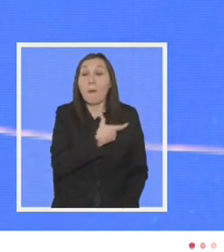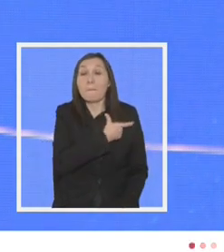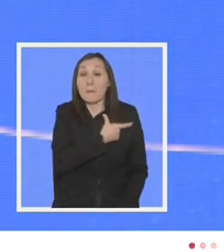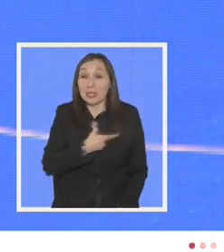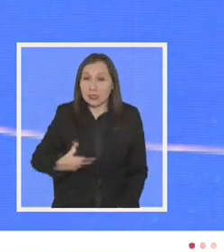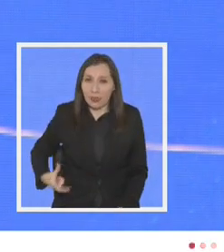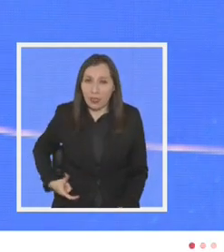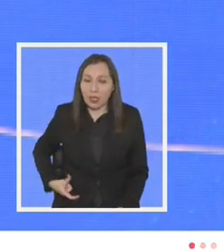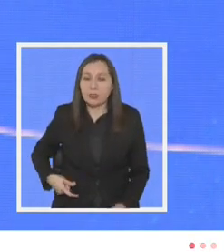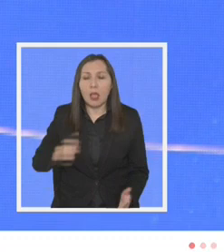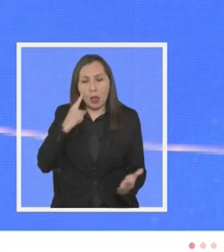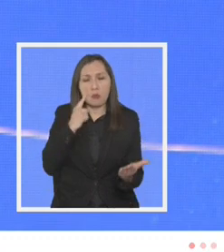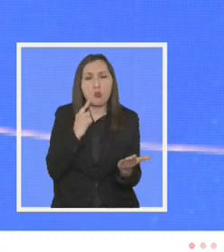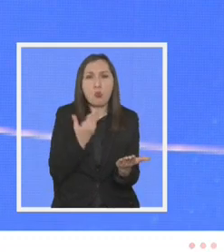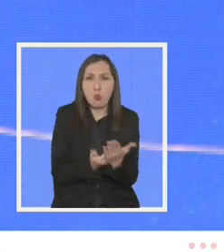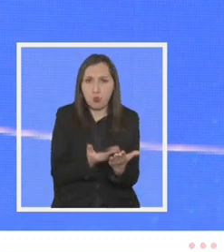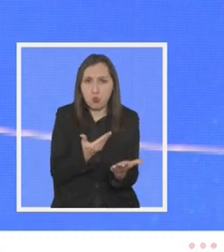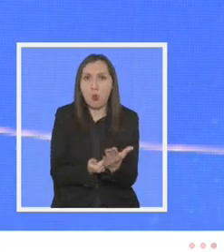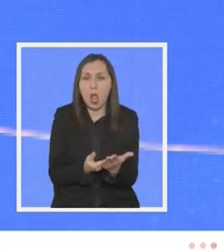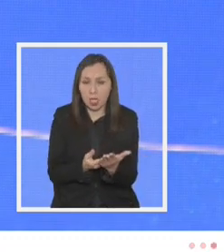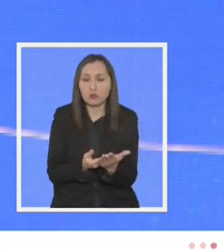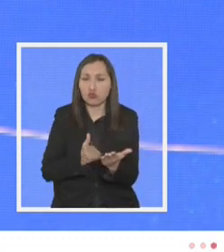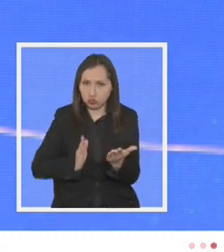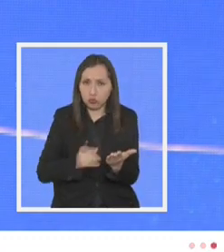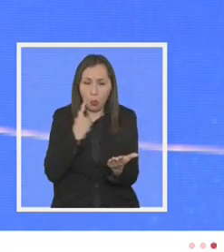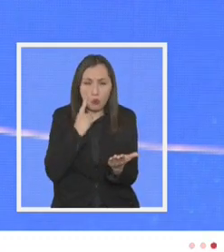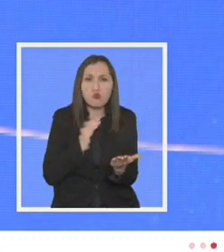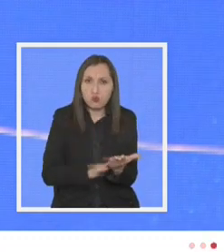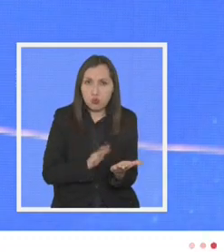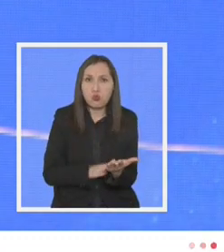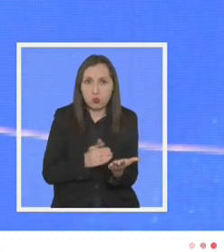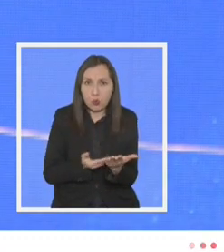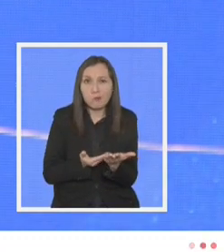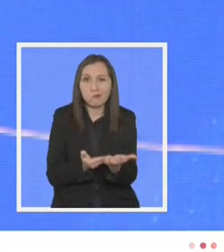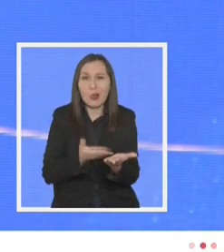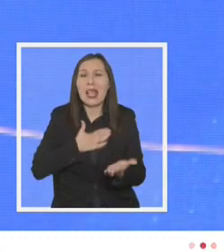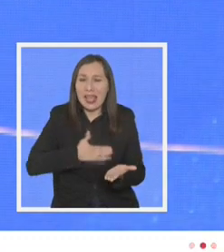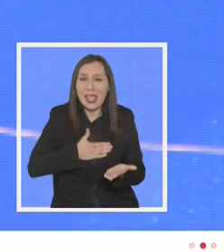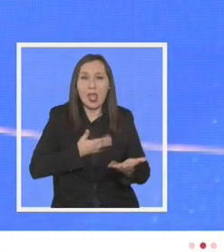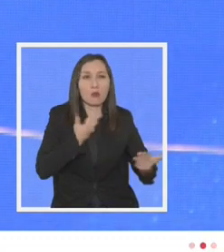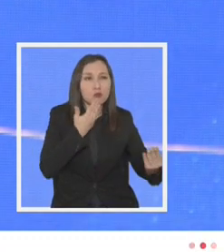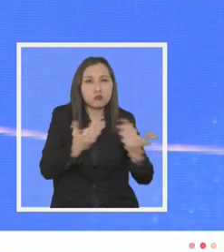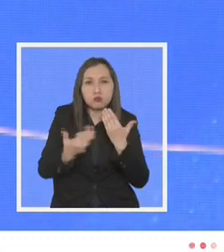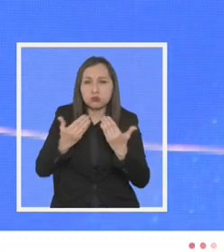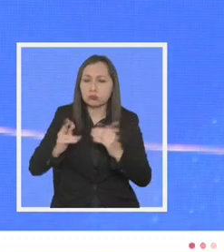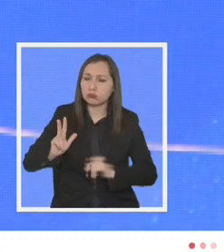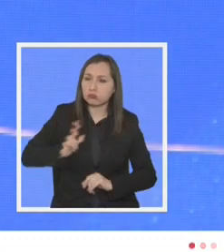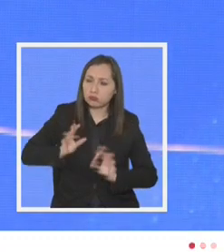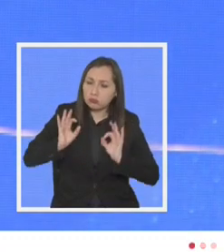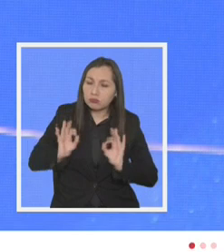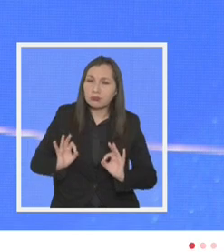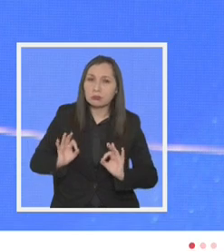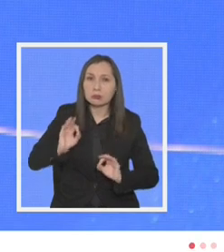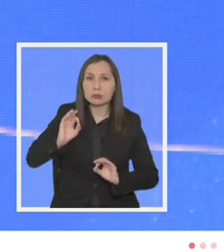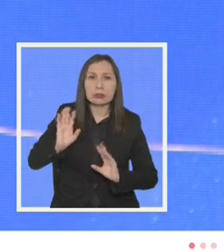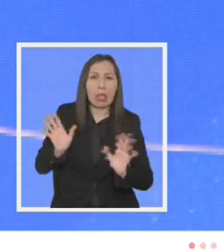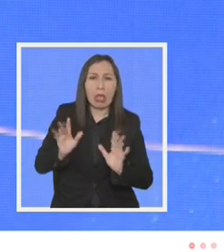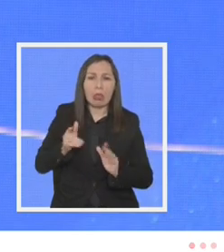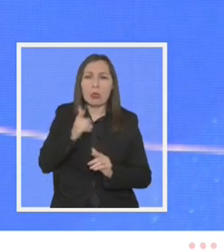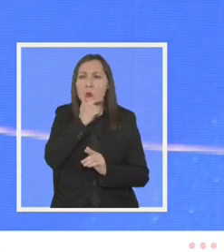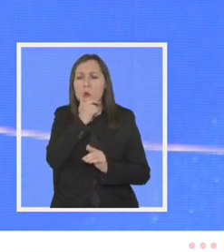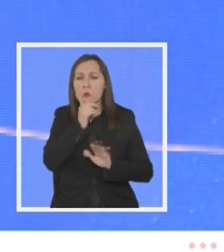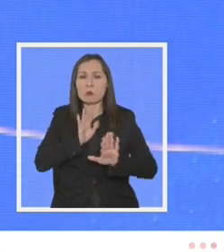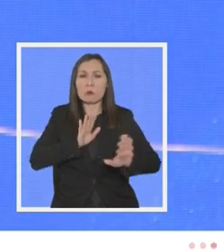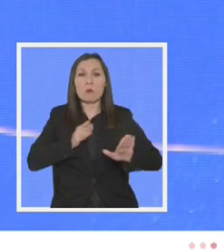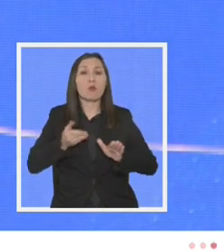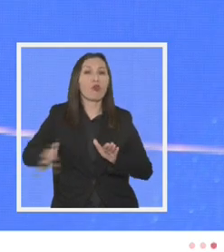he apuesto apuesto y seguiré apostando por un diálogo honesto sin prejuicios sin